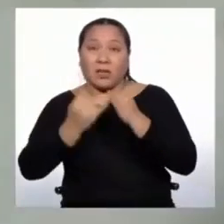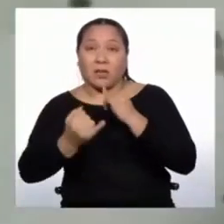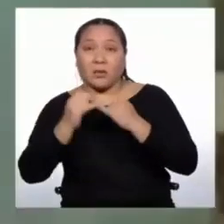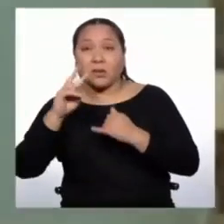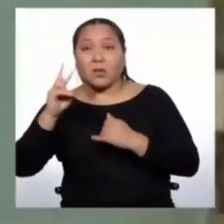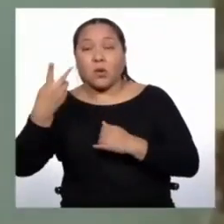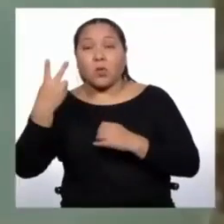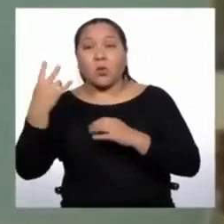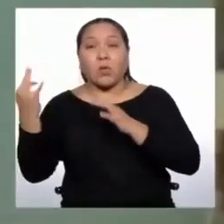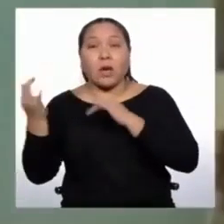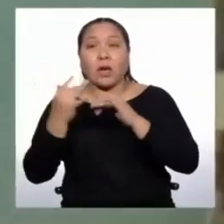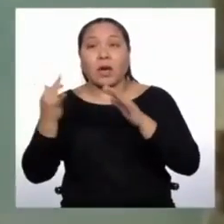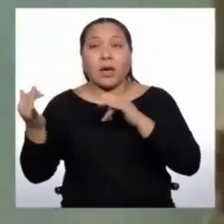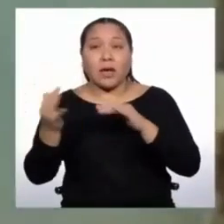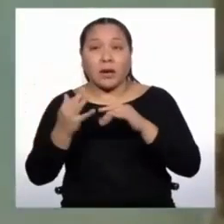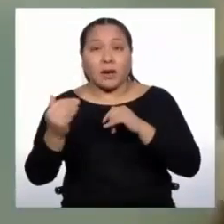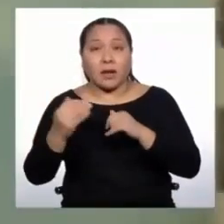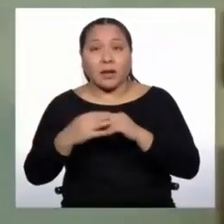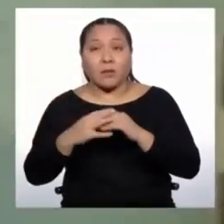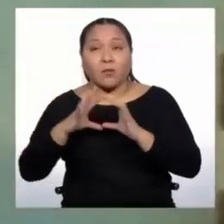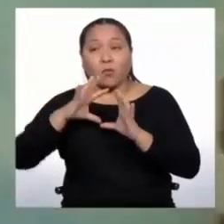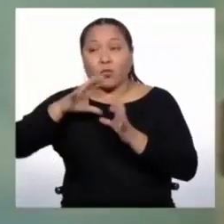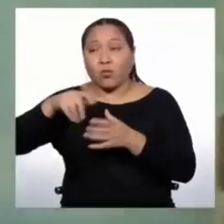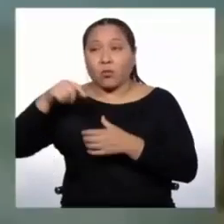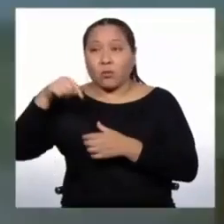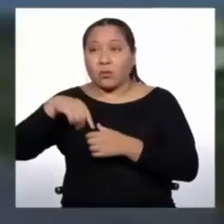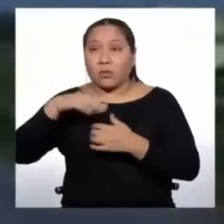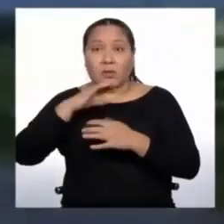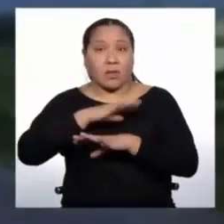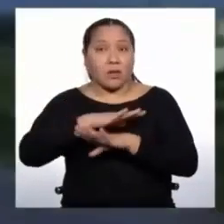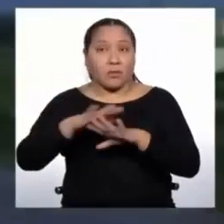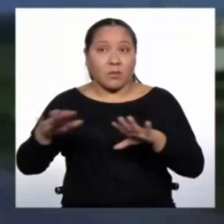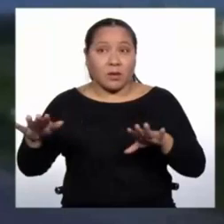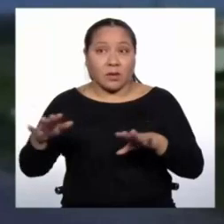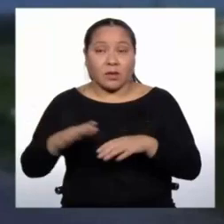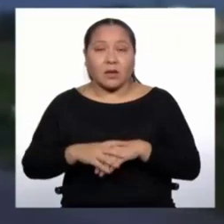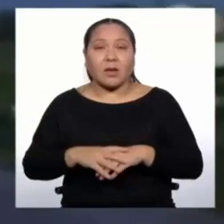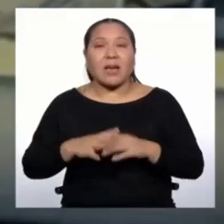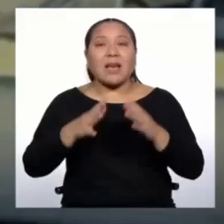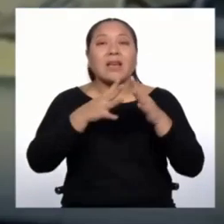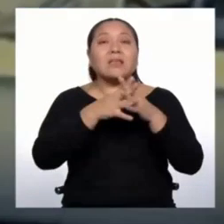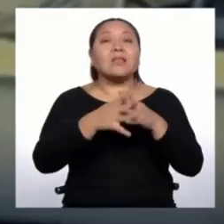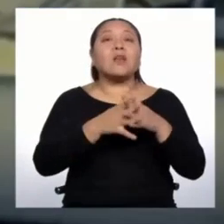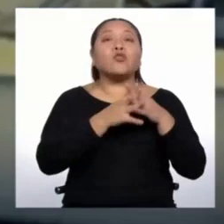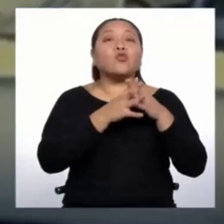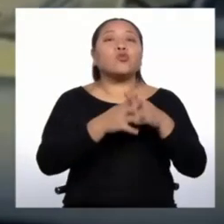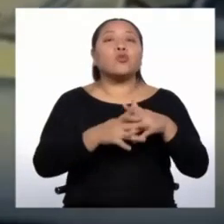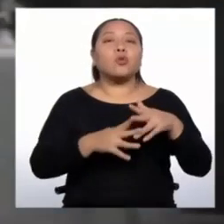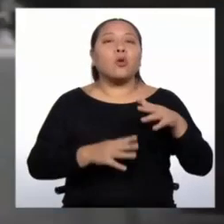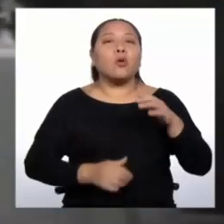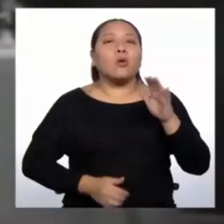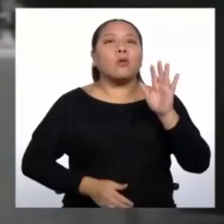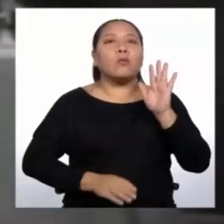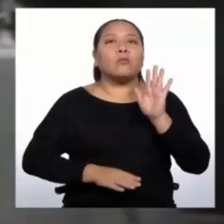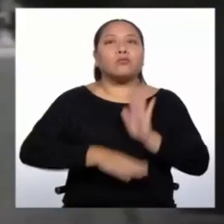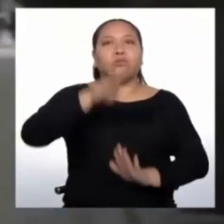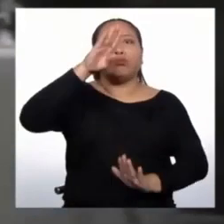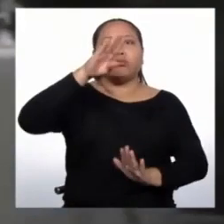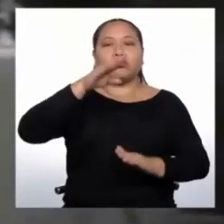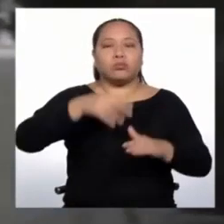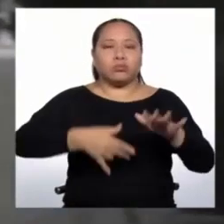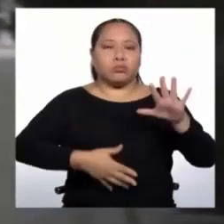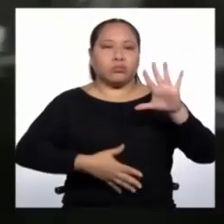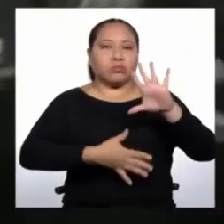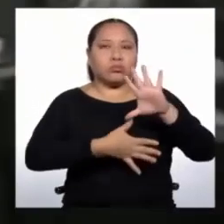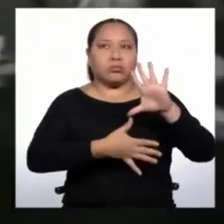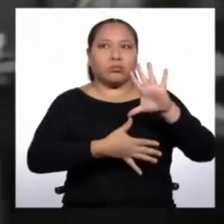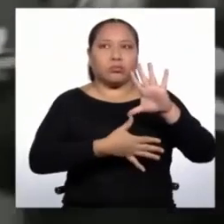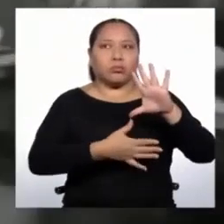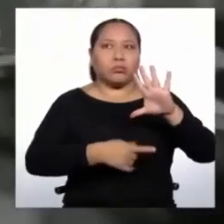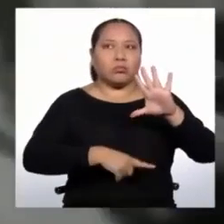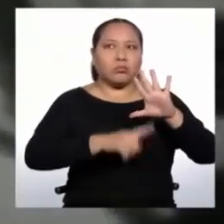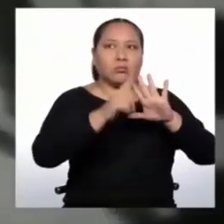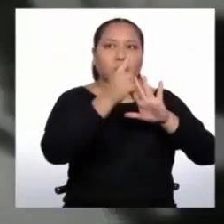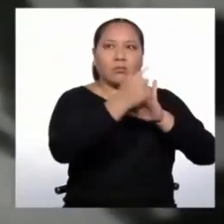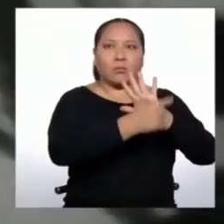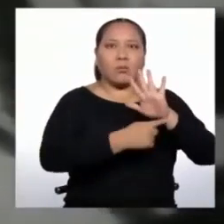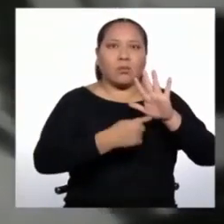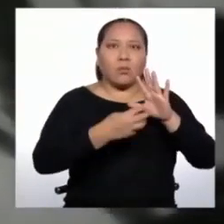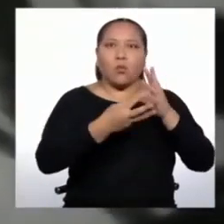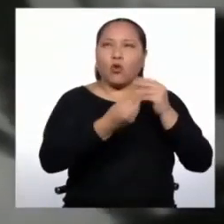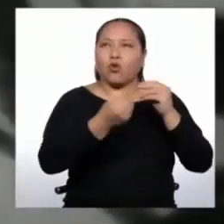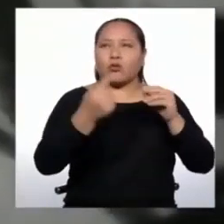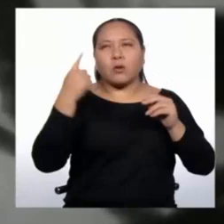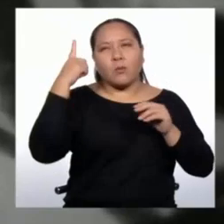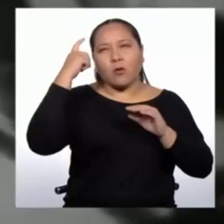emigrantes porque Estados Unidos surge como una potencia económica, académica, política,